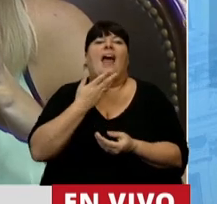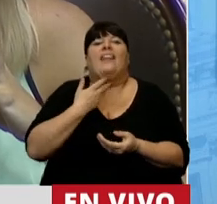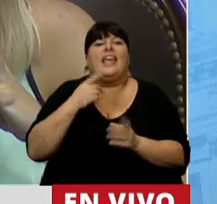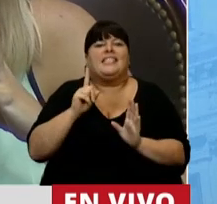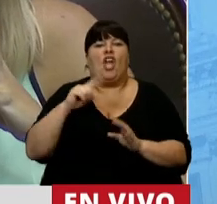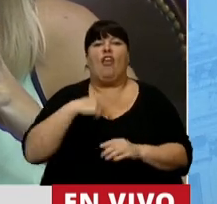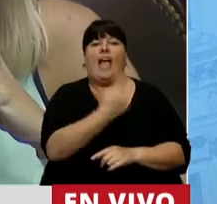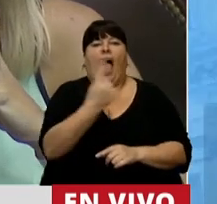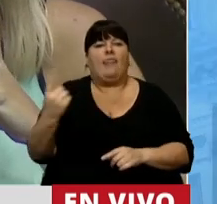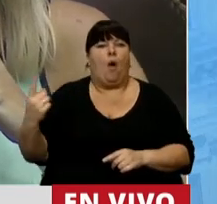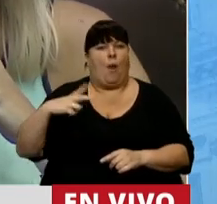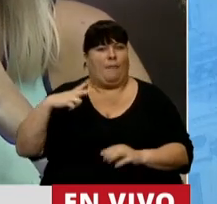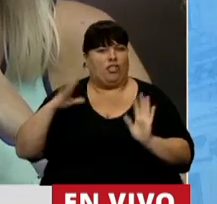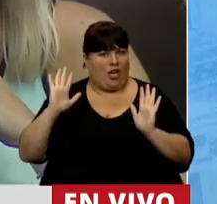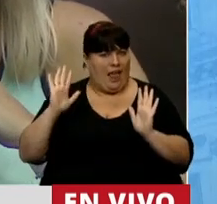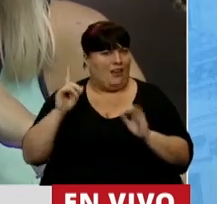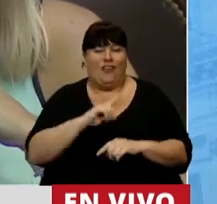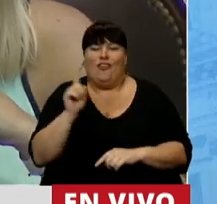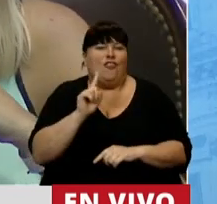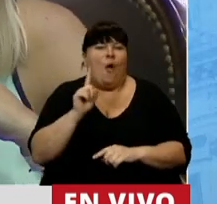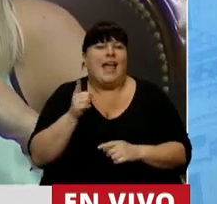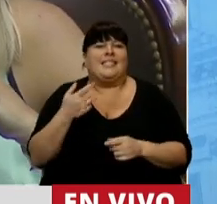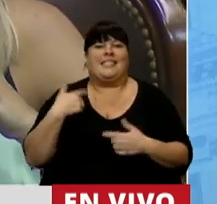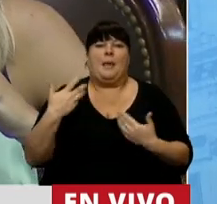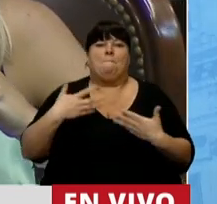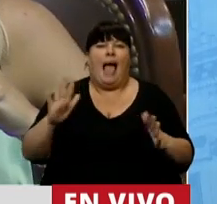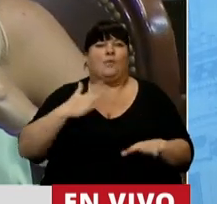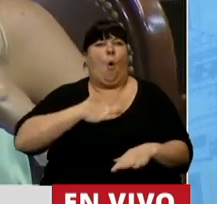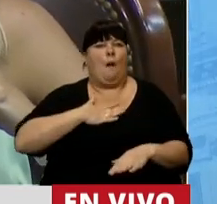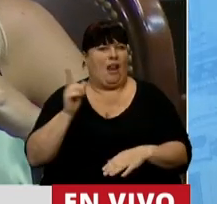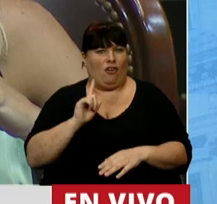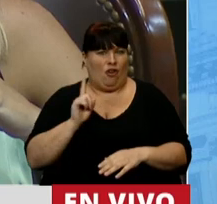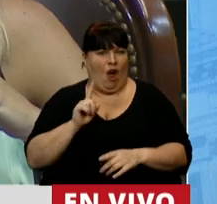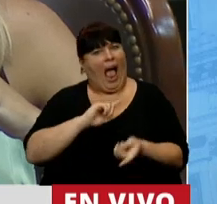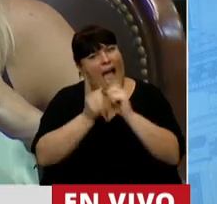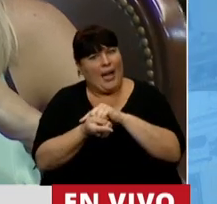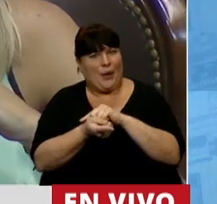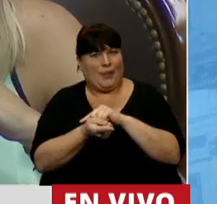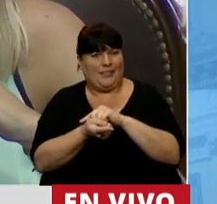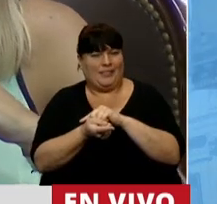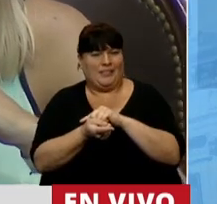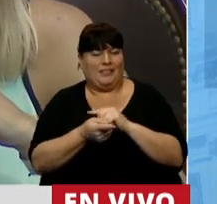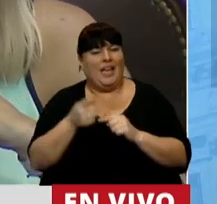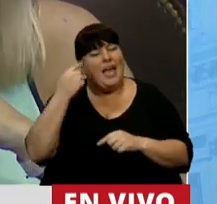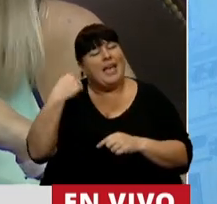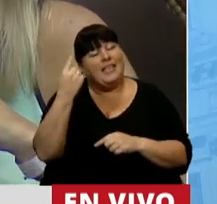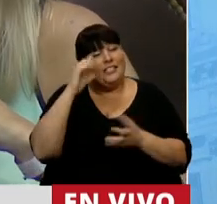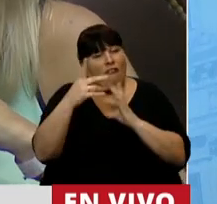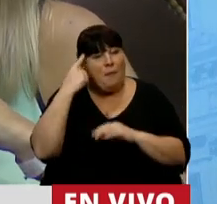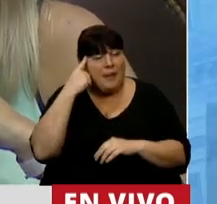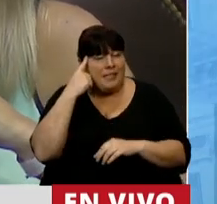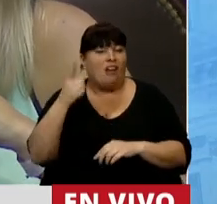puramente personal no es volvernos más humanos. Al contrario, es creer